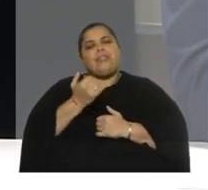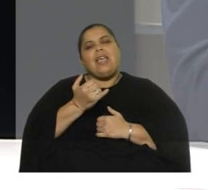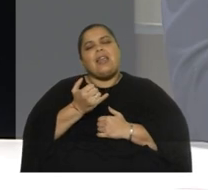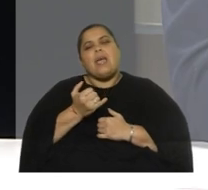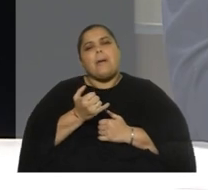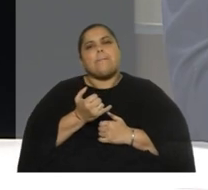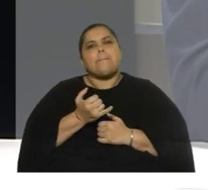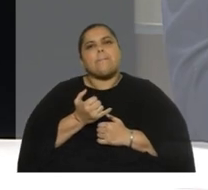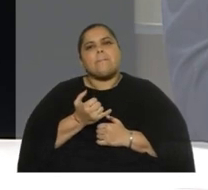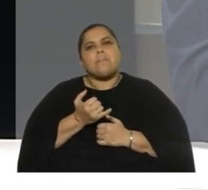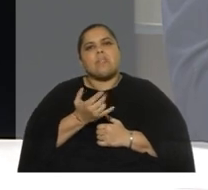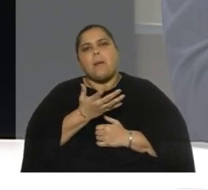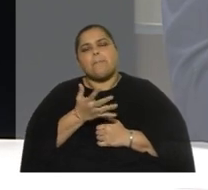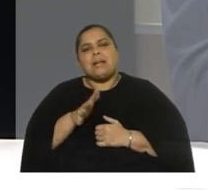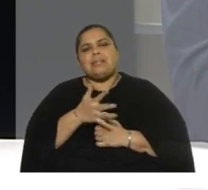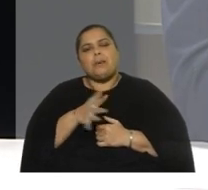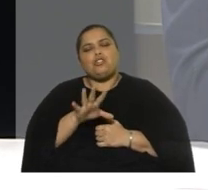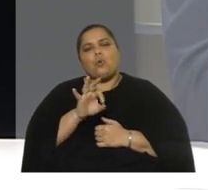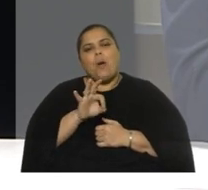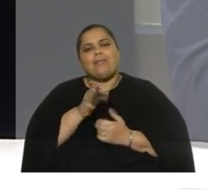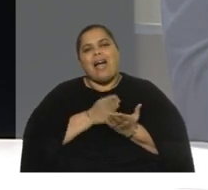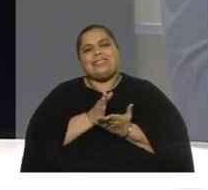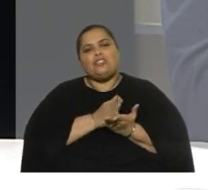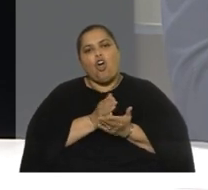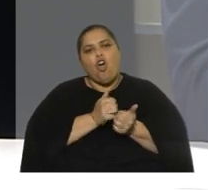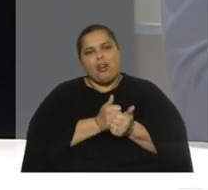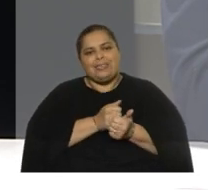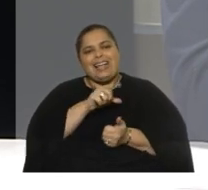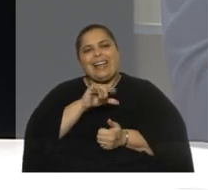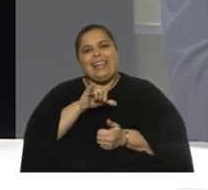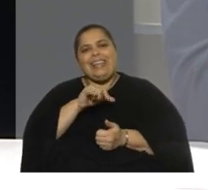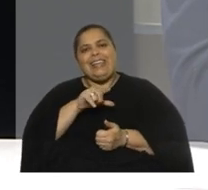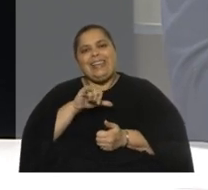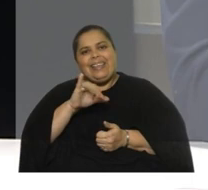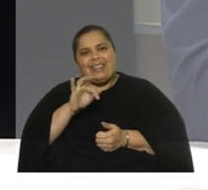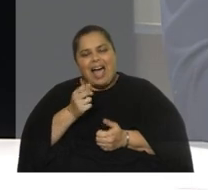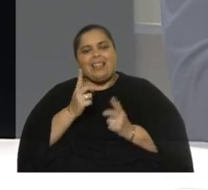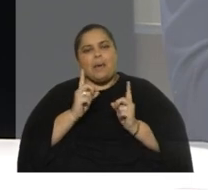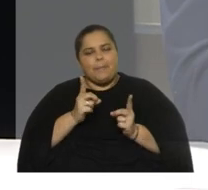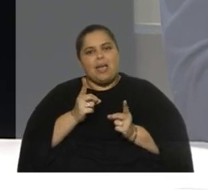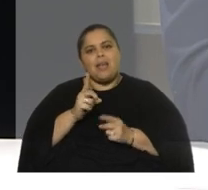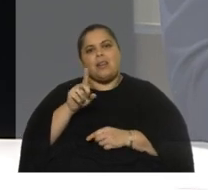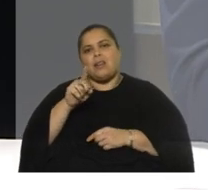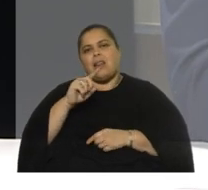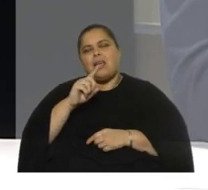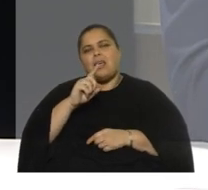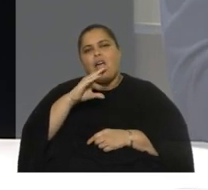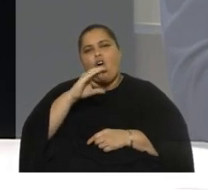alrededor de 50 asesores no solamente Lilita sino Graciela Ocaña yo tengo